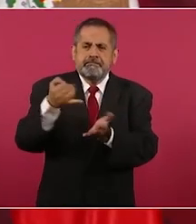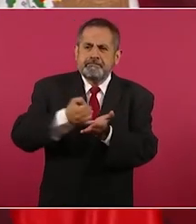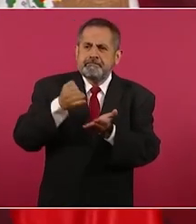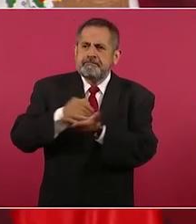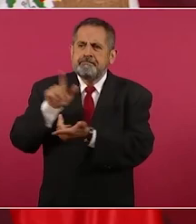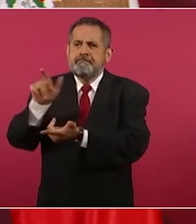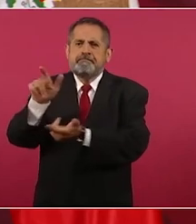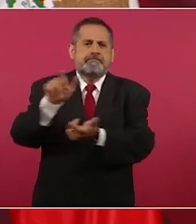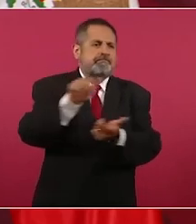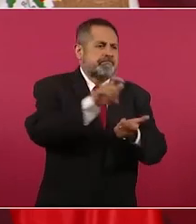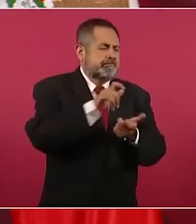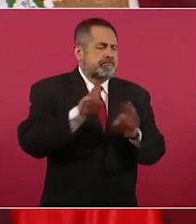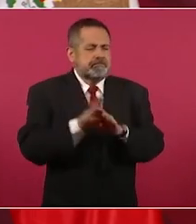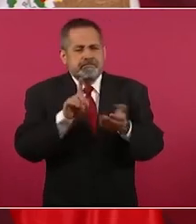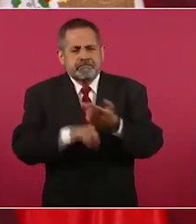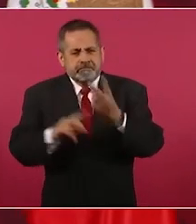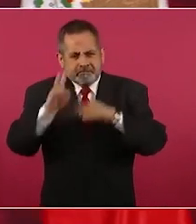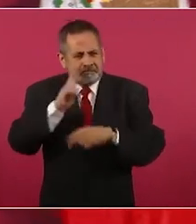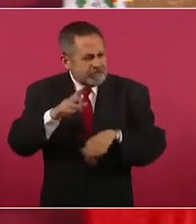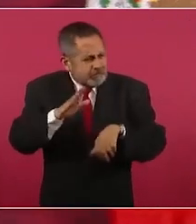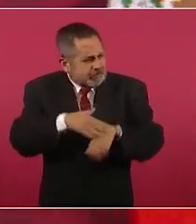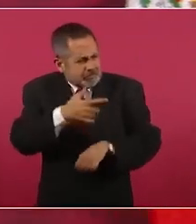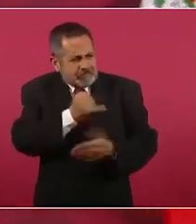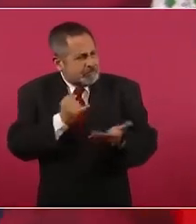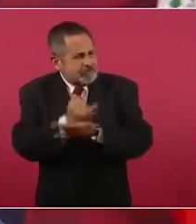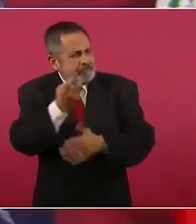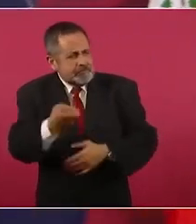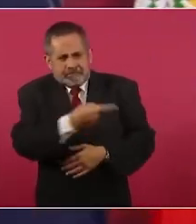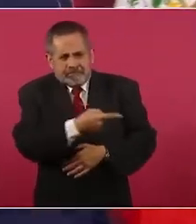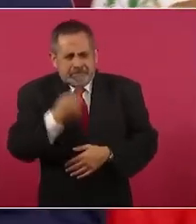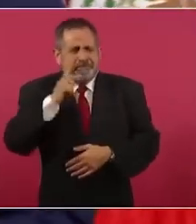y por qué tomaron esta decisión.